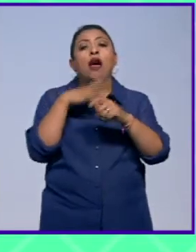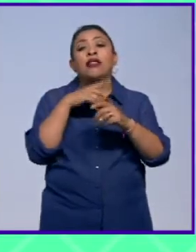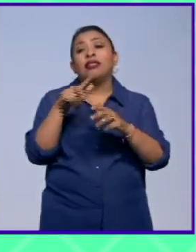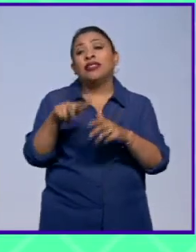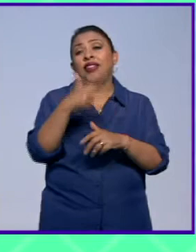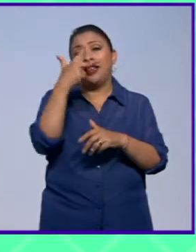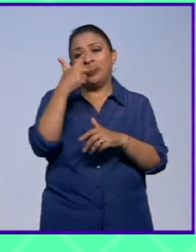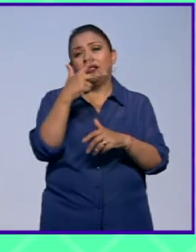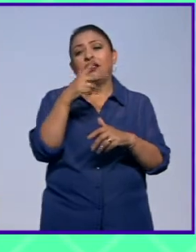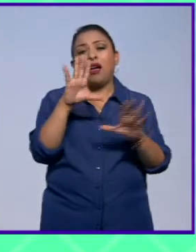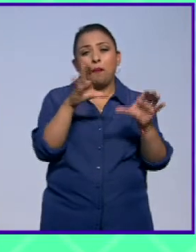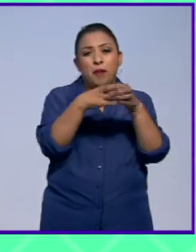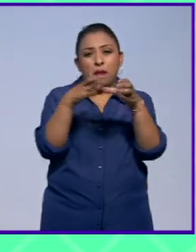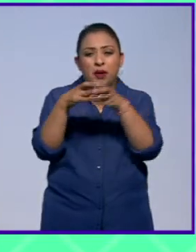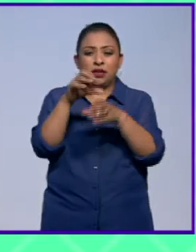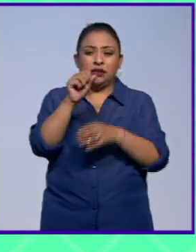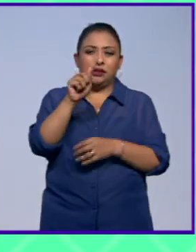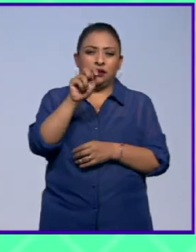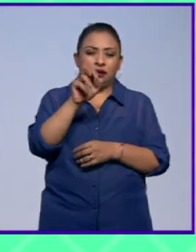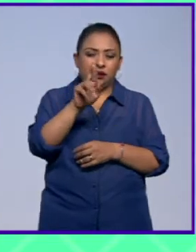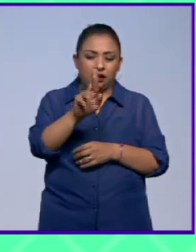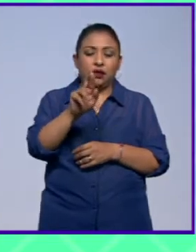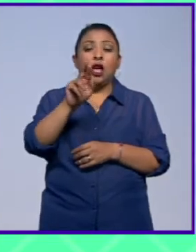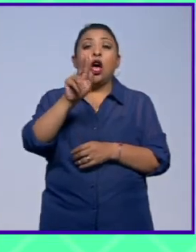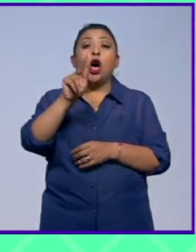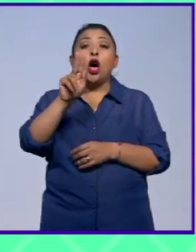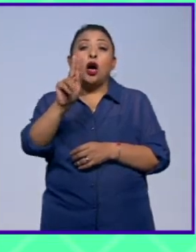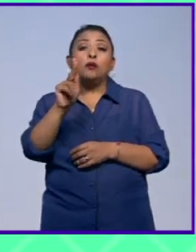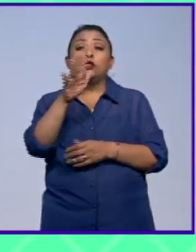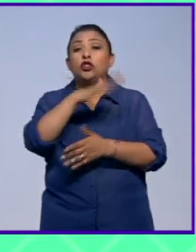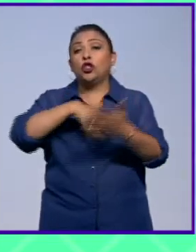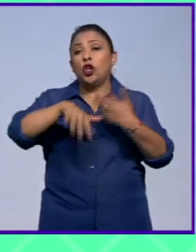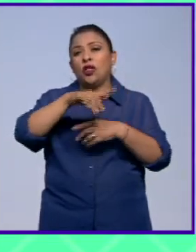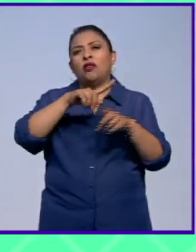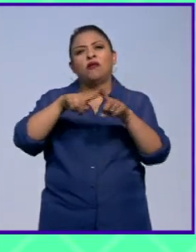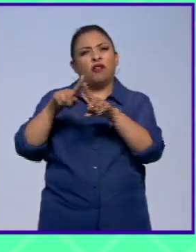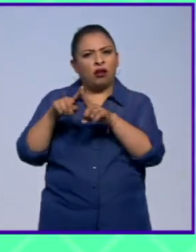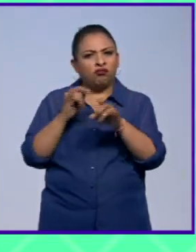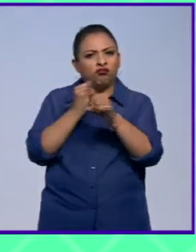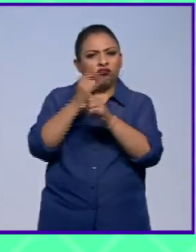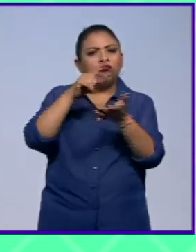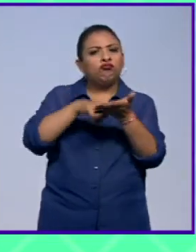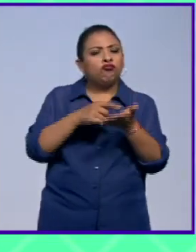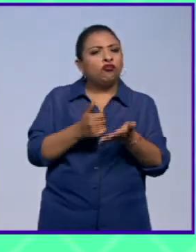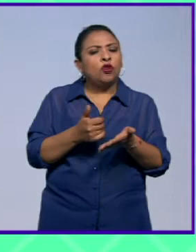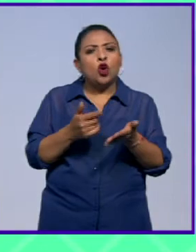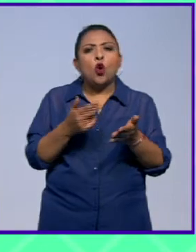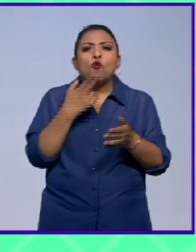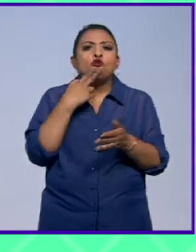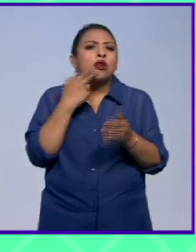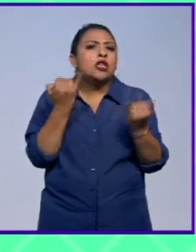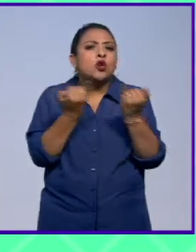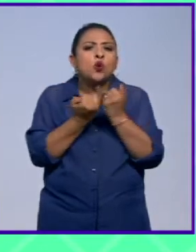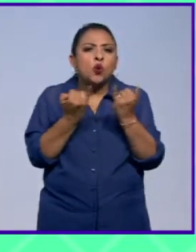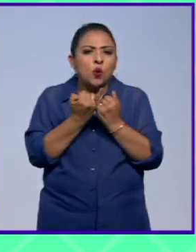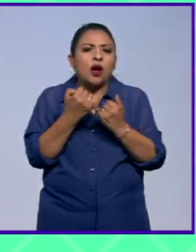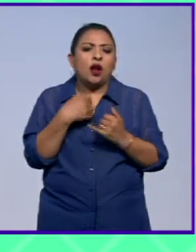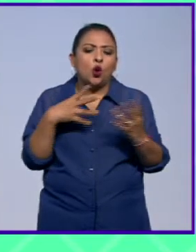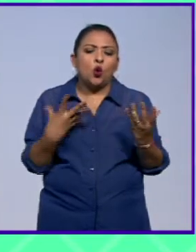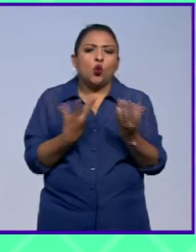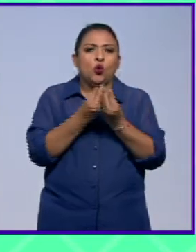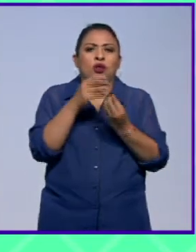por año las plataformas funcionan todas de la misma manera las start-up que